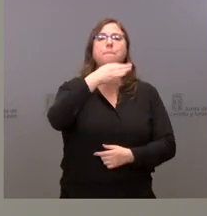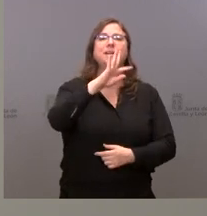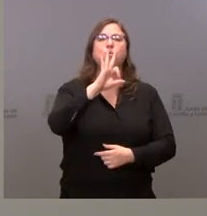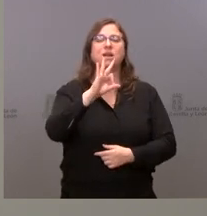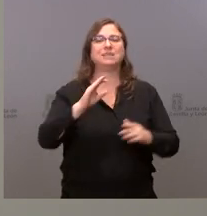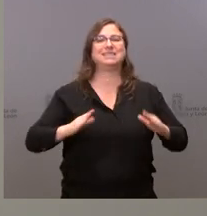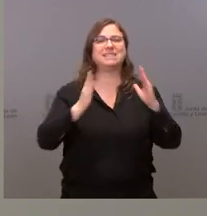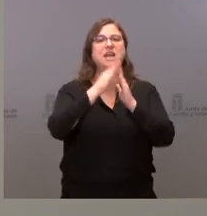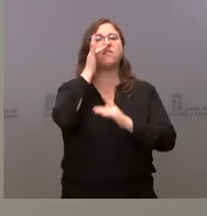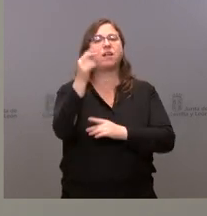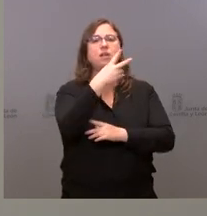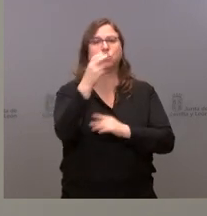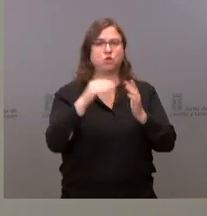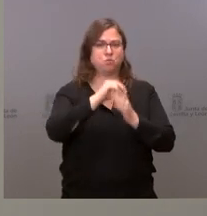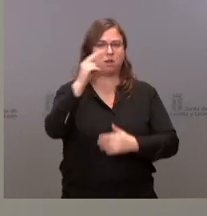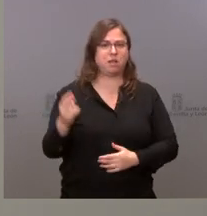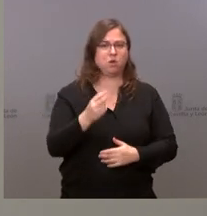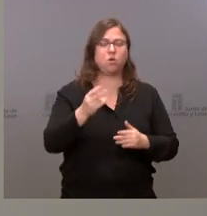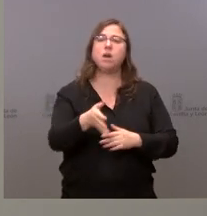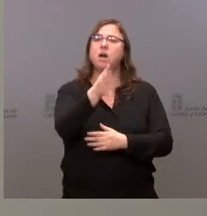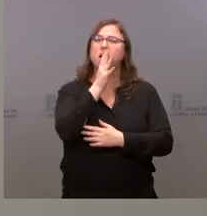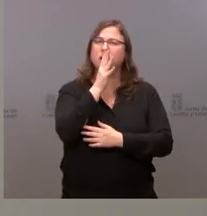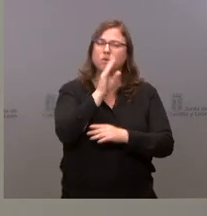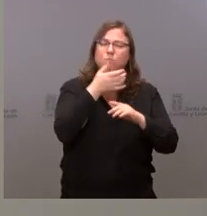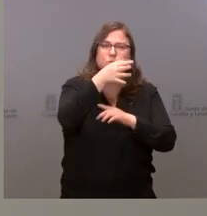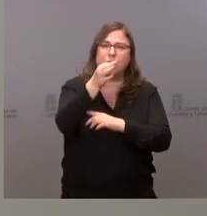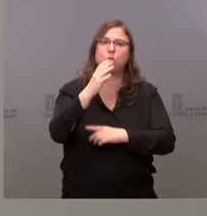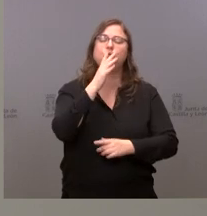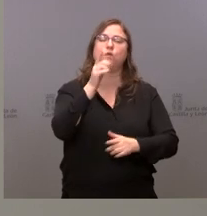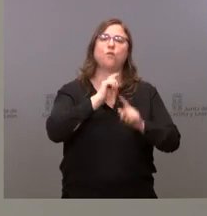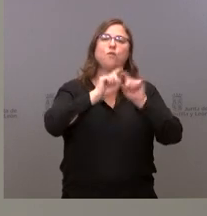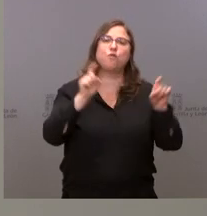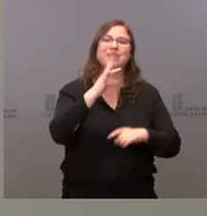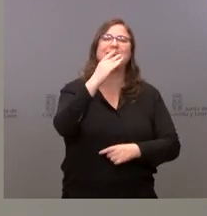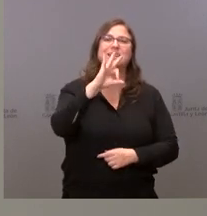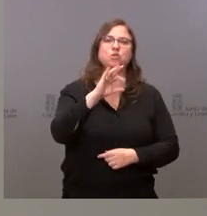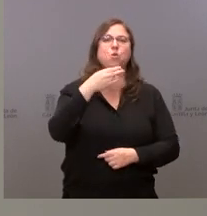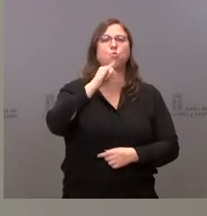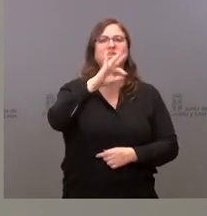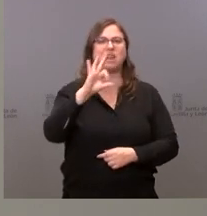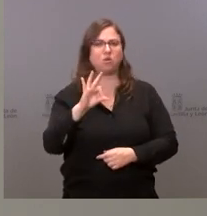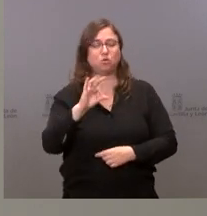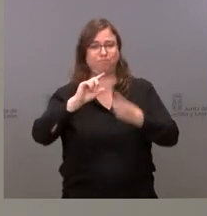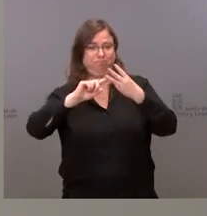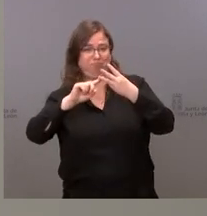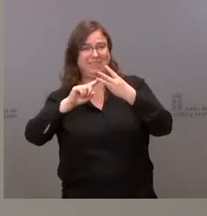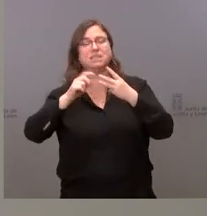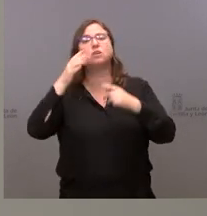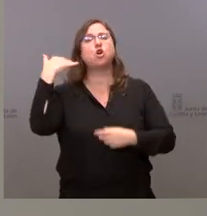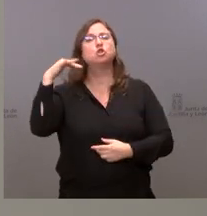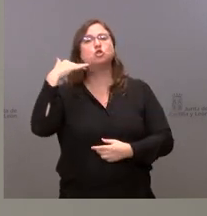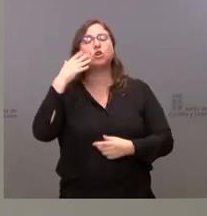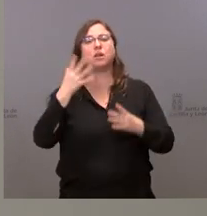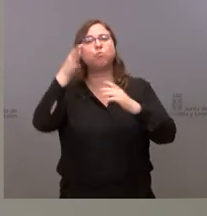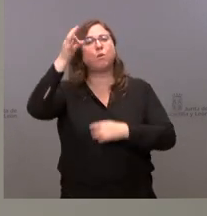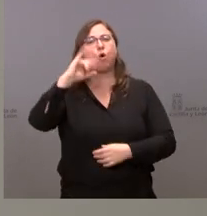Francia, en Salamanca, 200 mil euros. Al abastecimiento de los municipios de Fuente Cantos, Buitrago y Fuente El Saz de Soria y al municipio de Arcos de Jalón